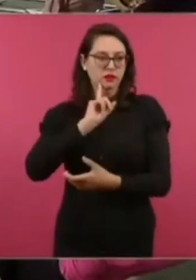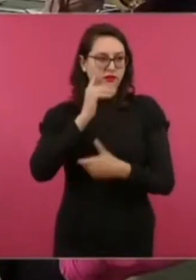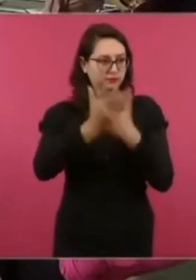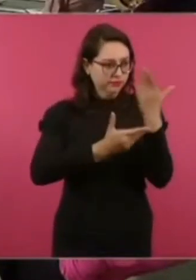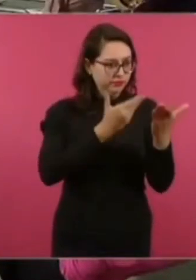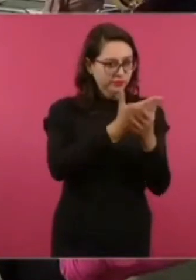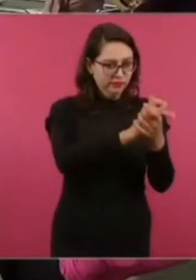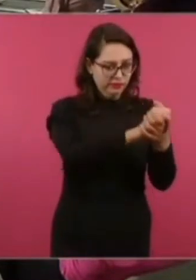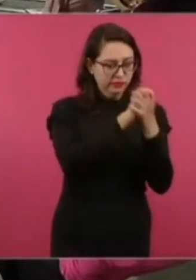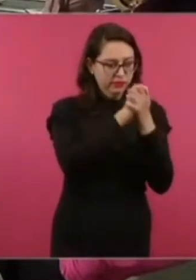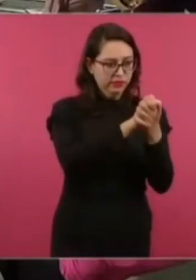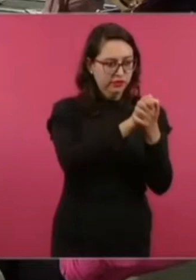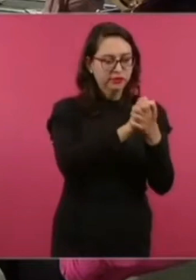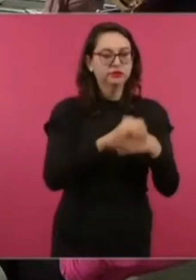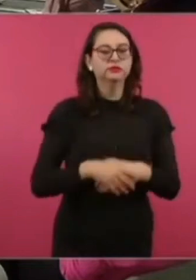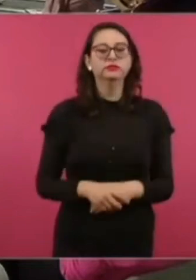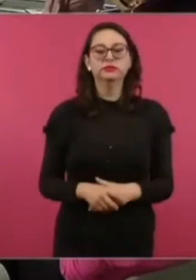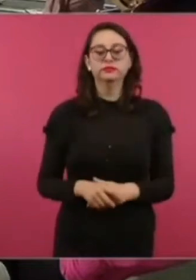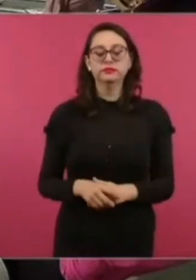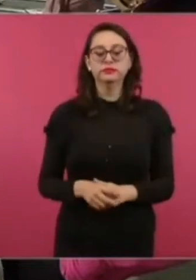carta por lo de las boyas.